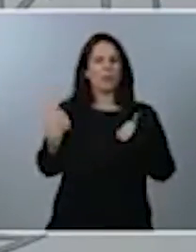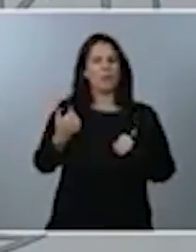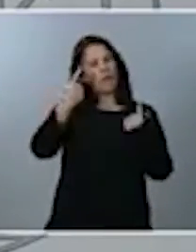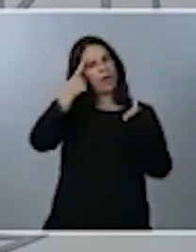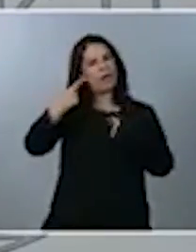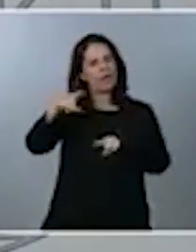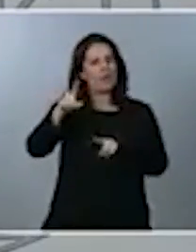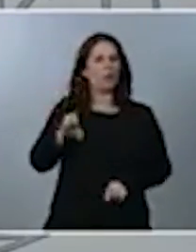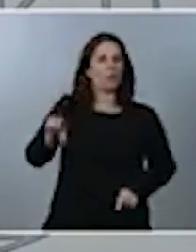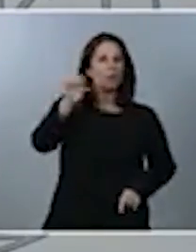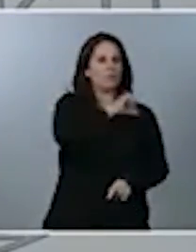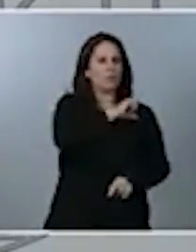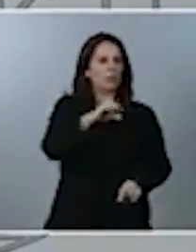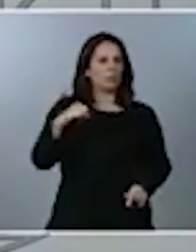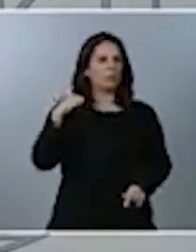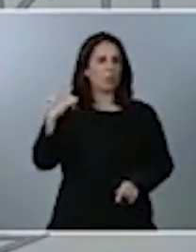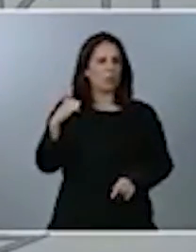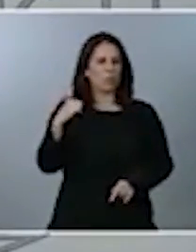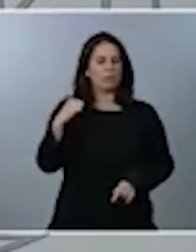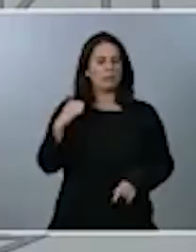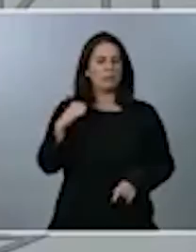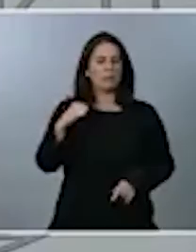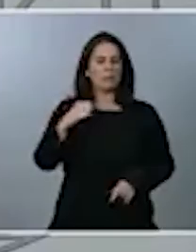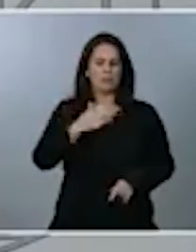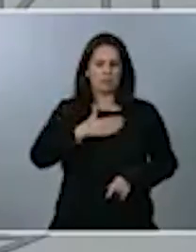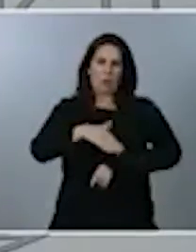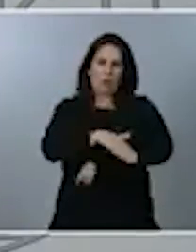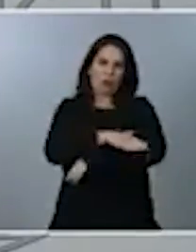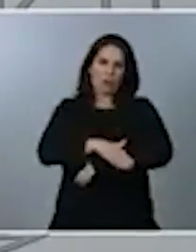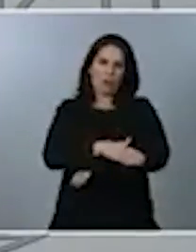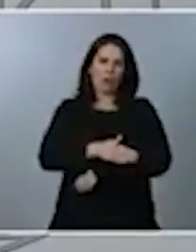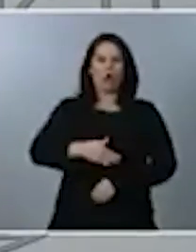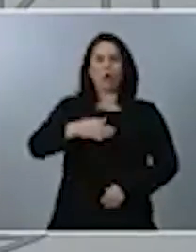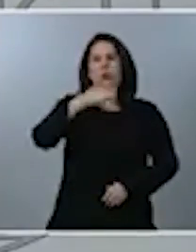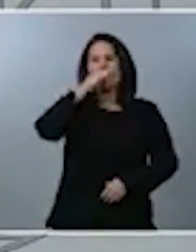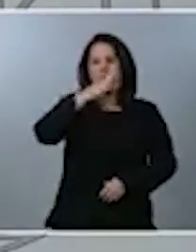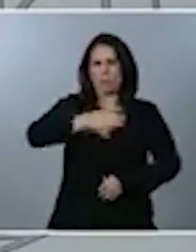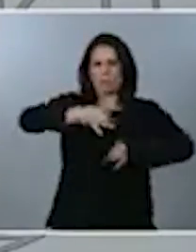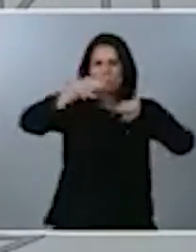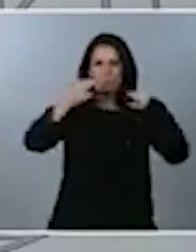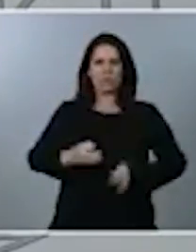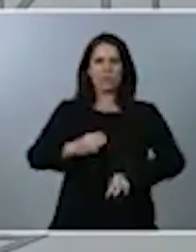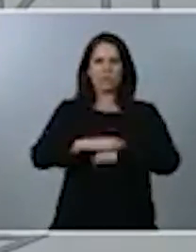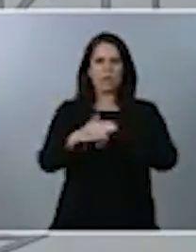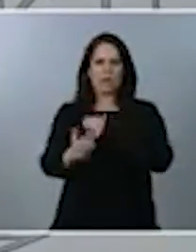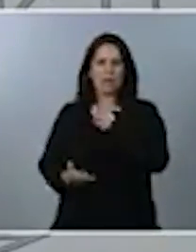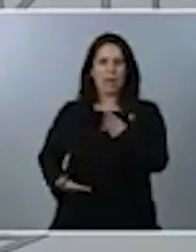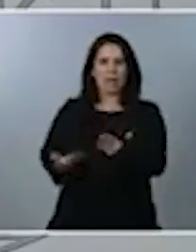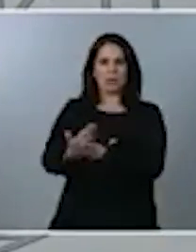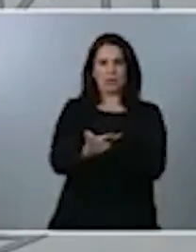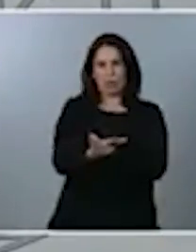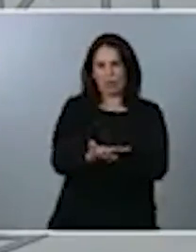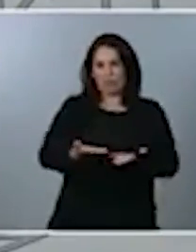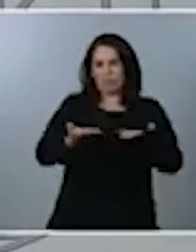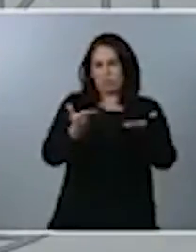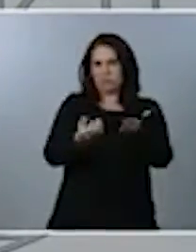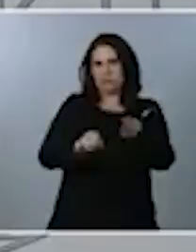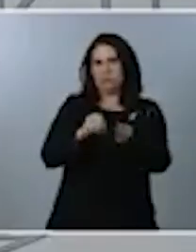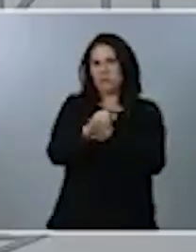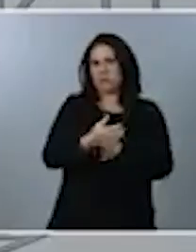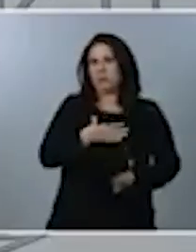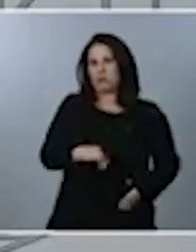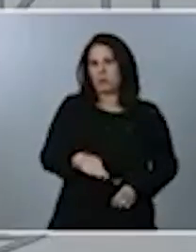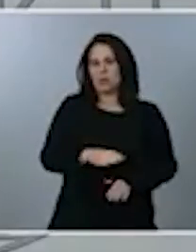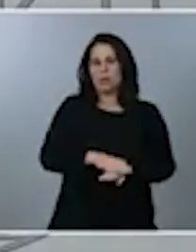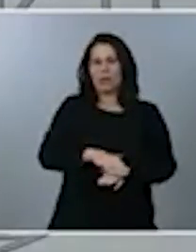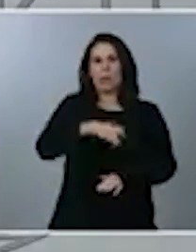firme el compromiso de este Gobierno para contribuir en nuestras posibilidades a que podamos seguir incorporando personas a este